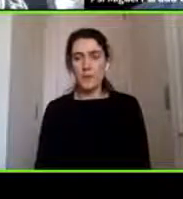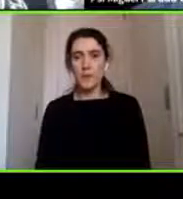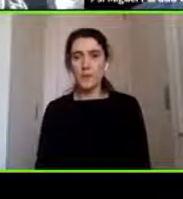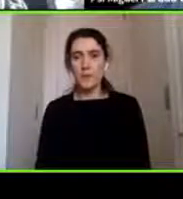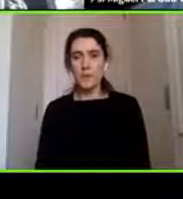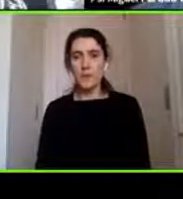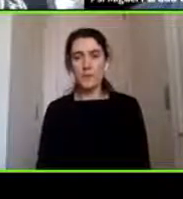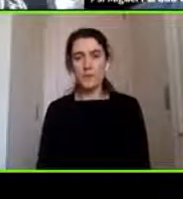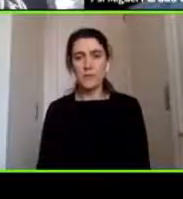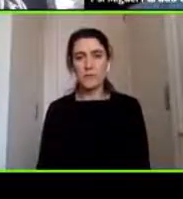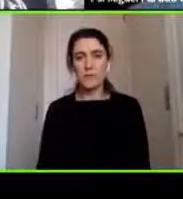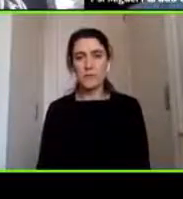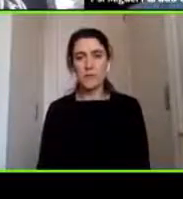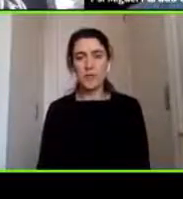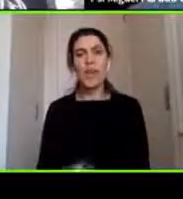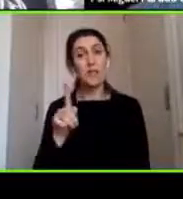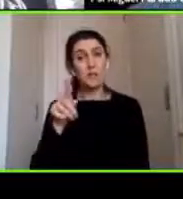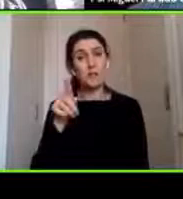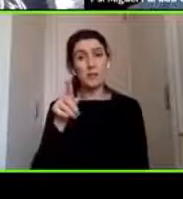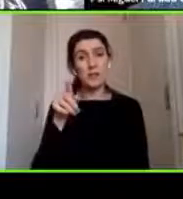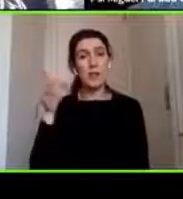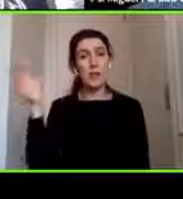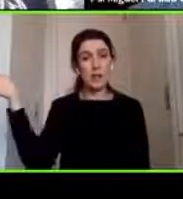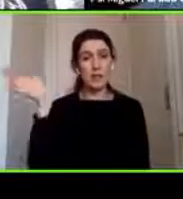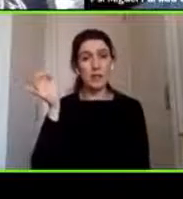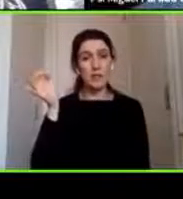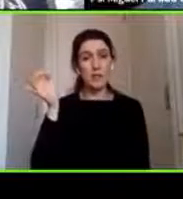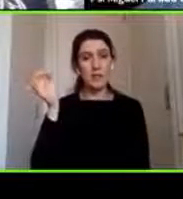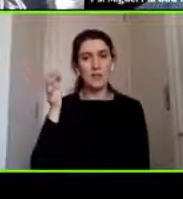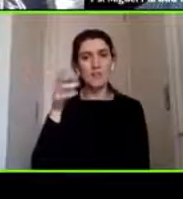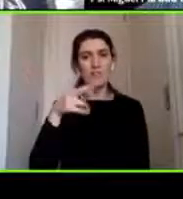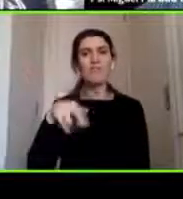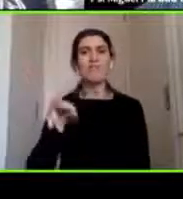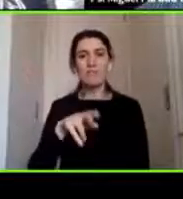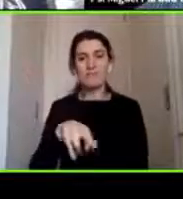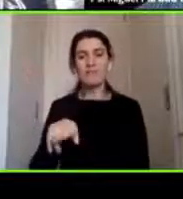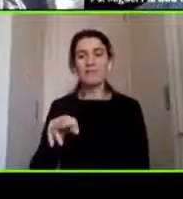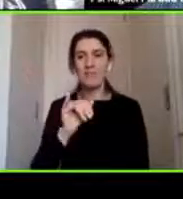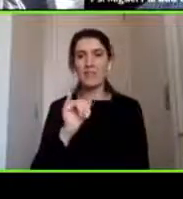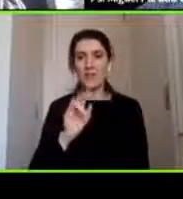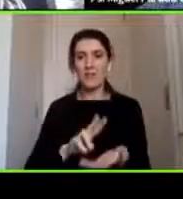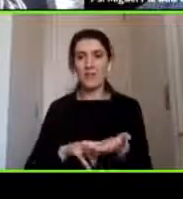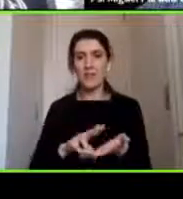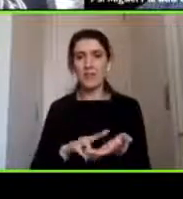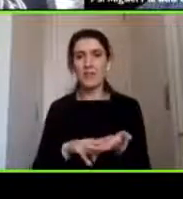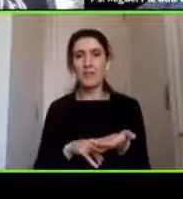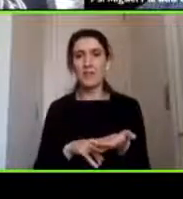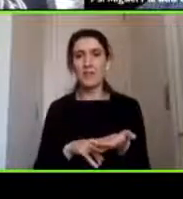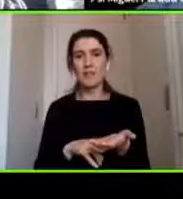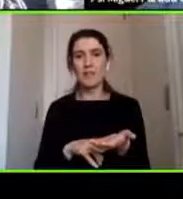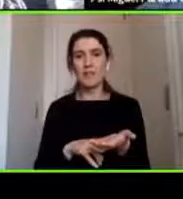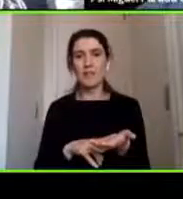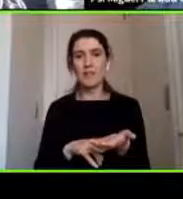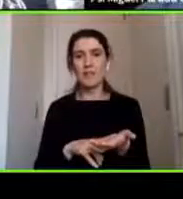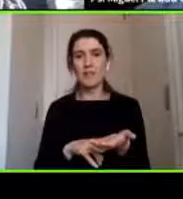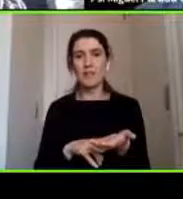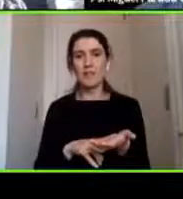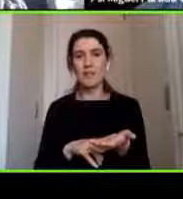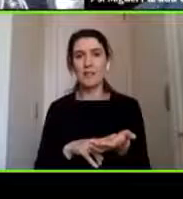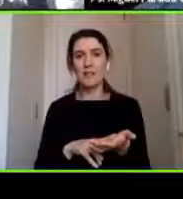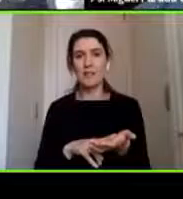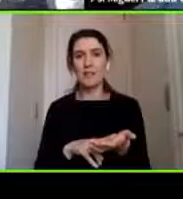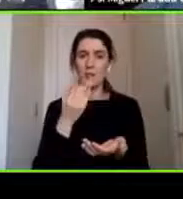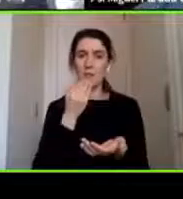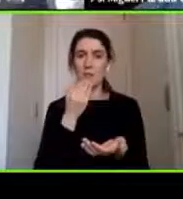eso es muy frecuente lo que dice Consuelo y también es muy frecuente que producto de una contusión